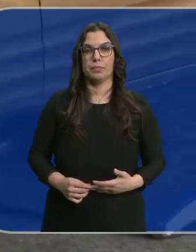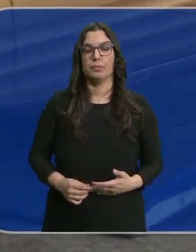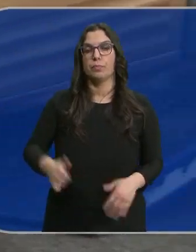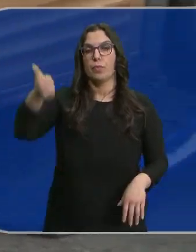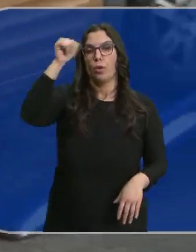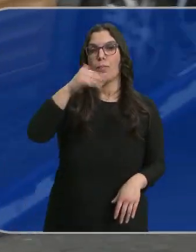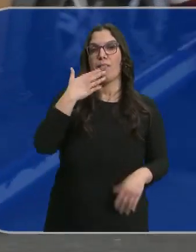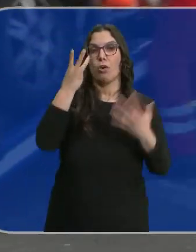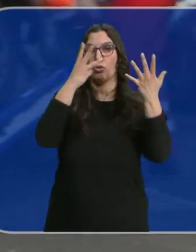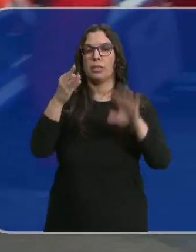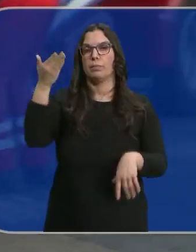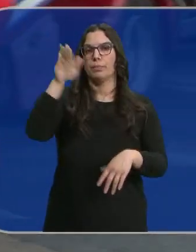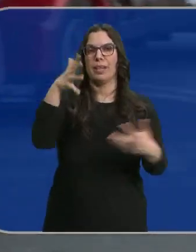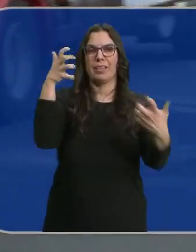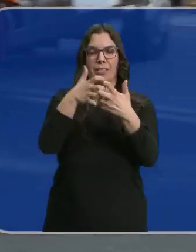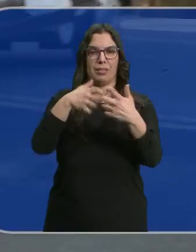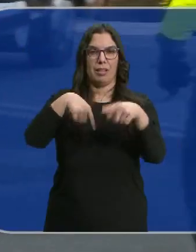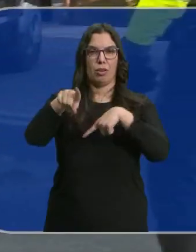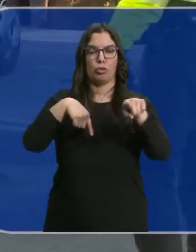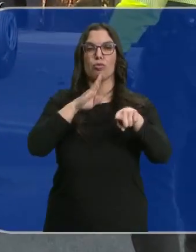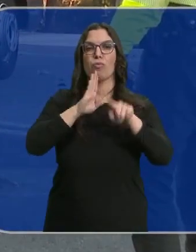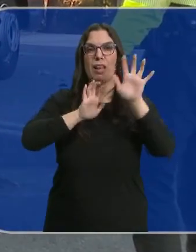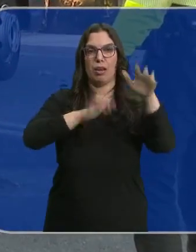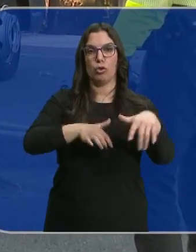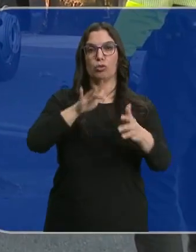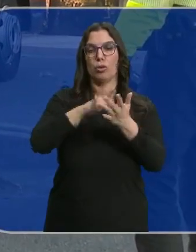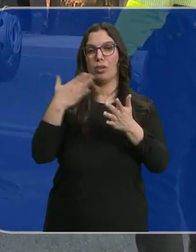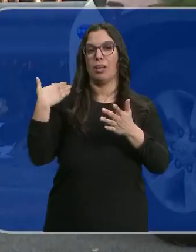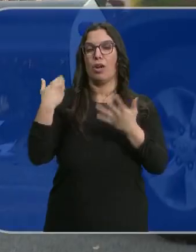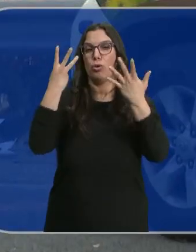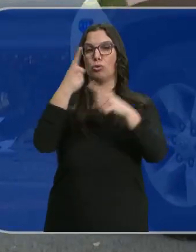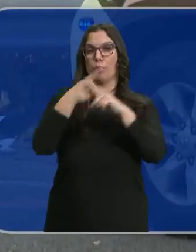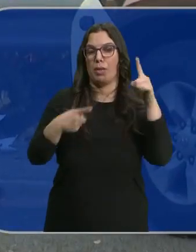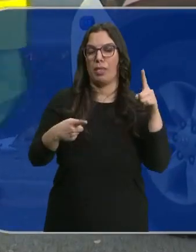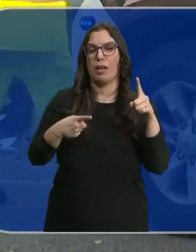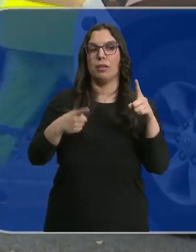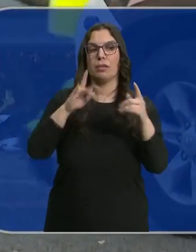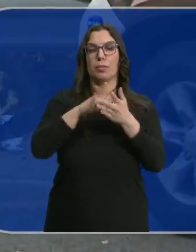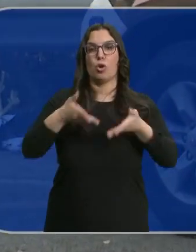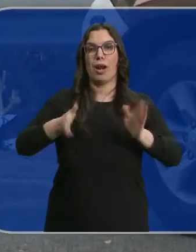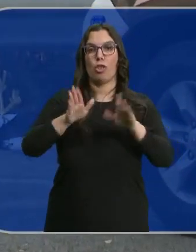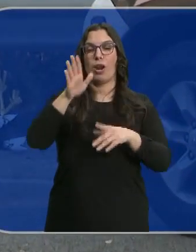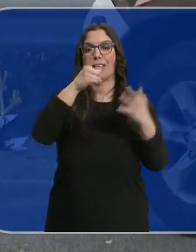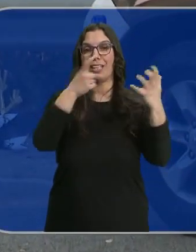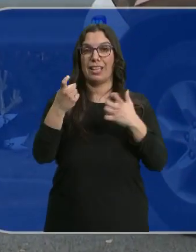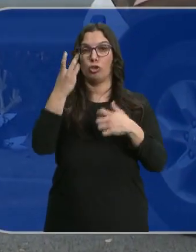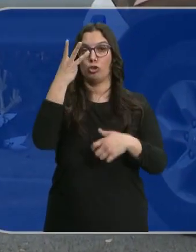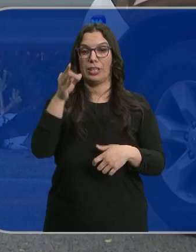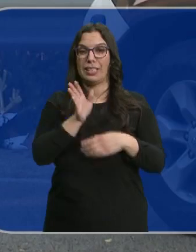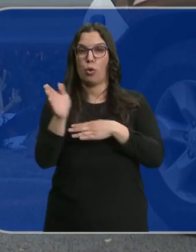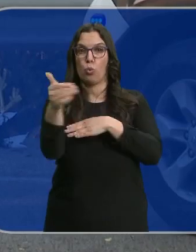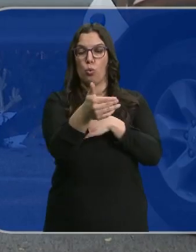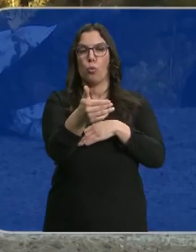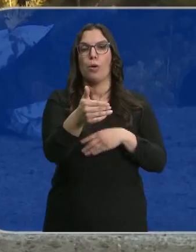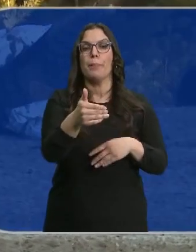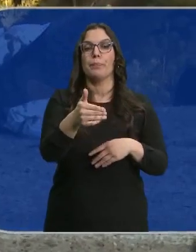Un hombre de 80 años ha muerto en un accidente de tráfico en León. Ocurría sobre las 8 y media en una de las curvas de la Nacional 630 en el